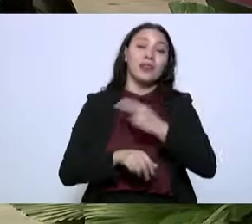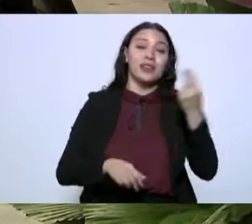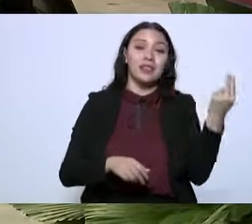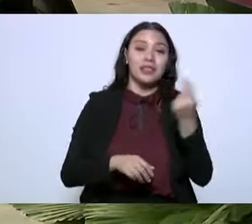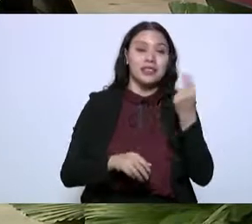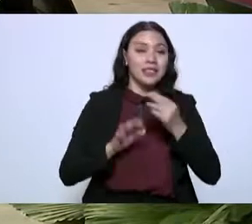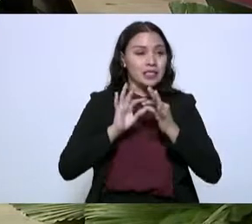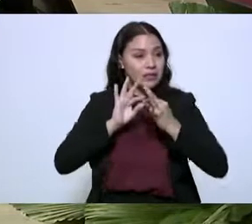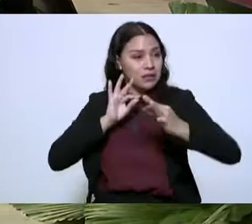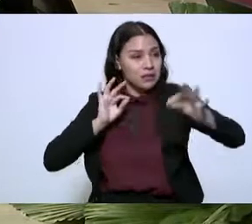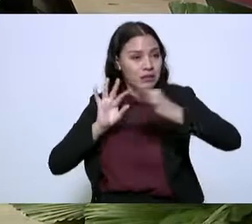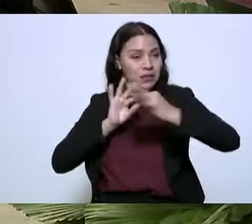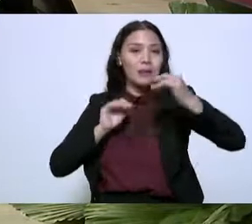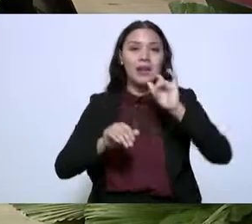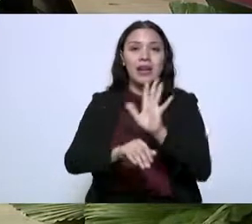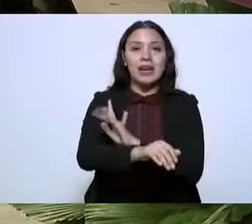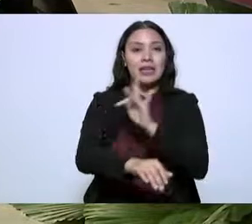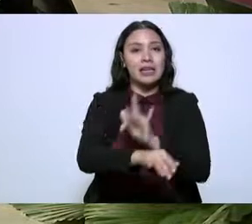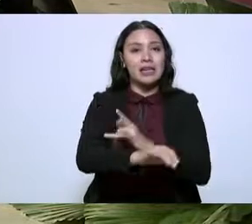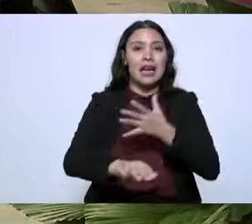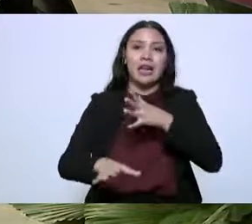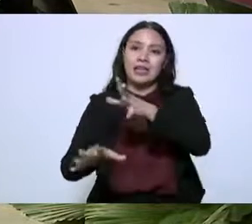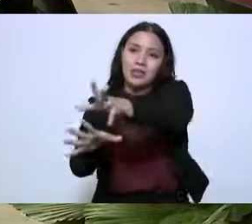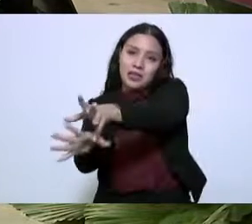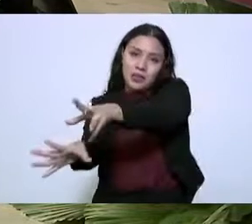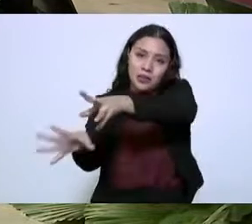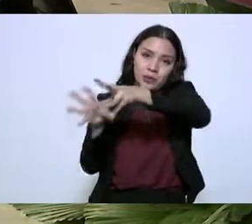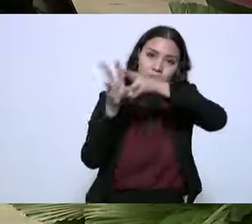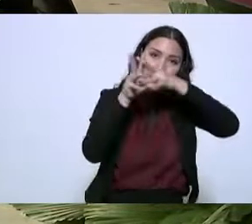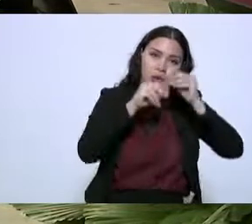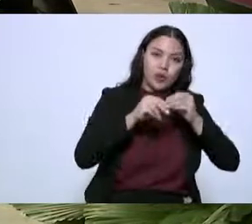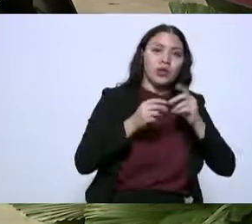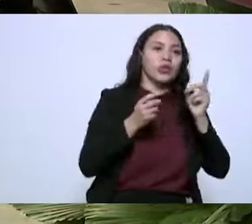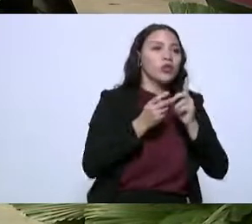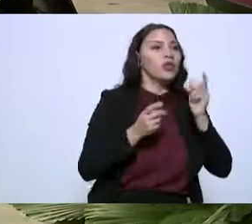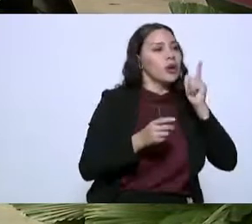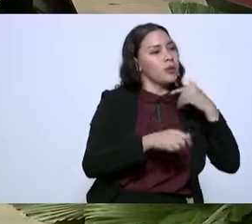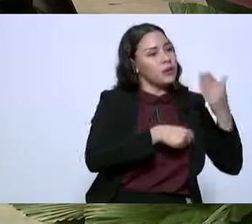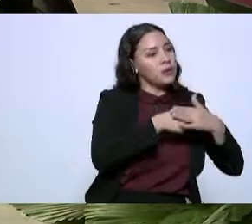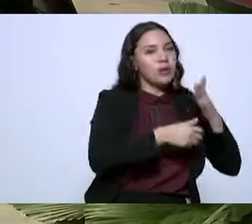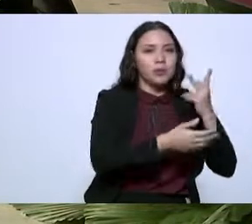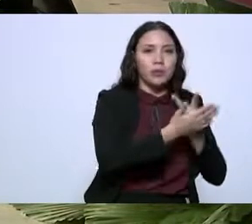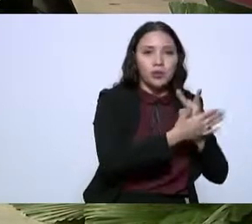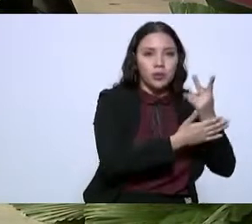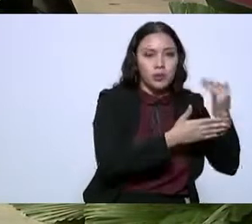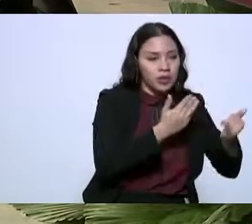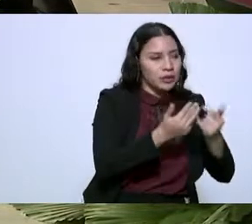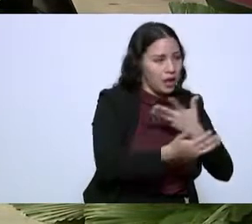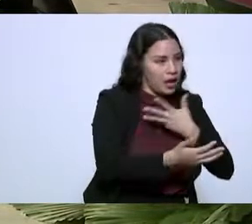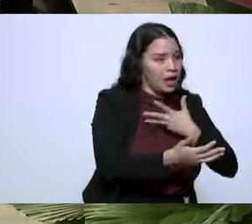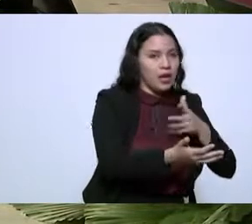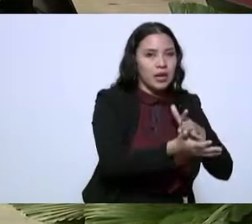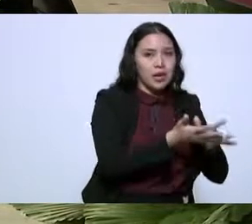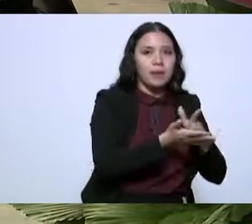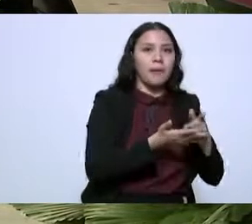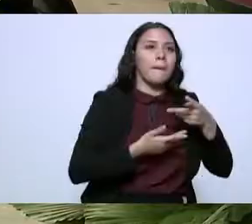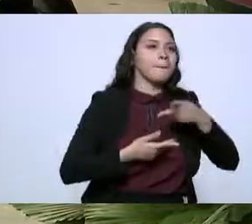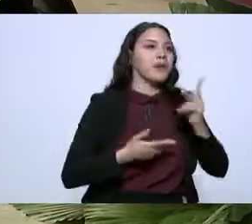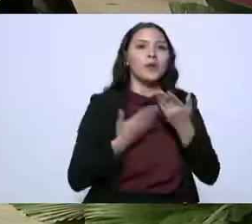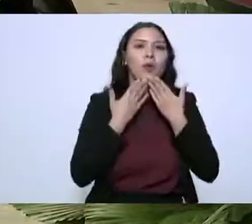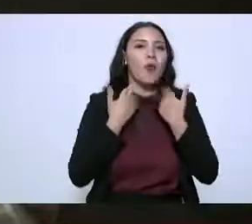electricidad que tenemos concentrada en algunos proyectos que se ejecutaron sin una